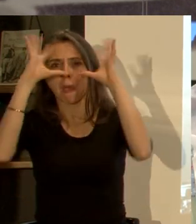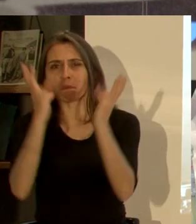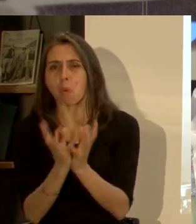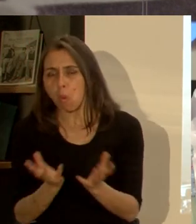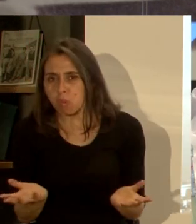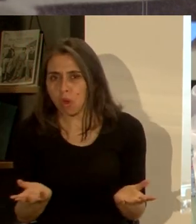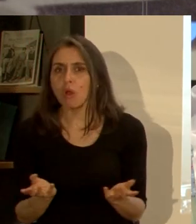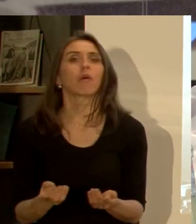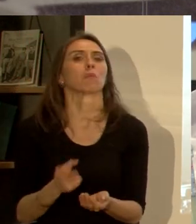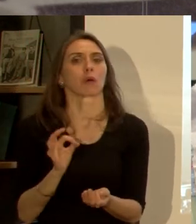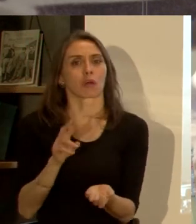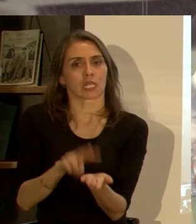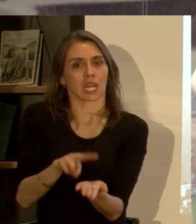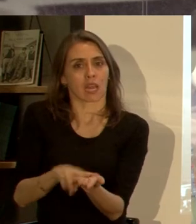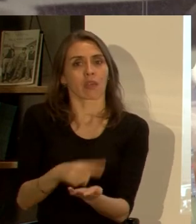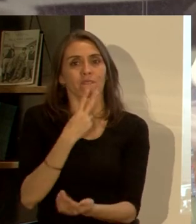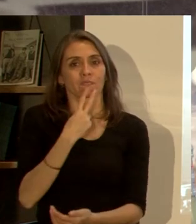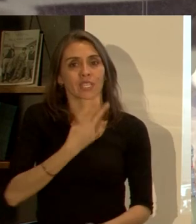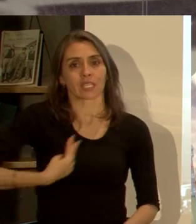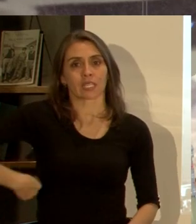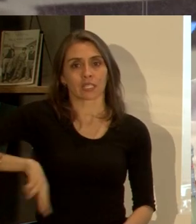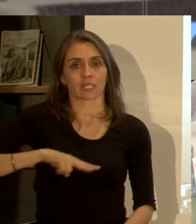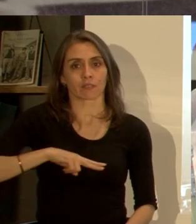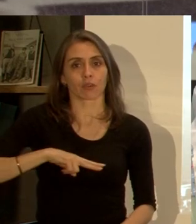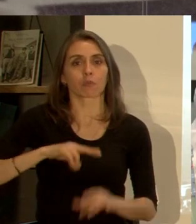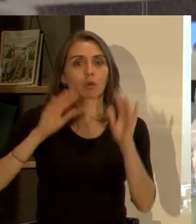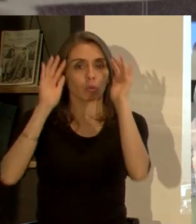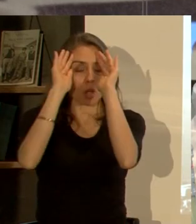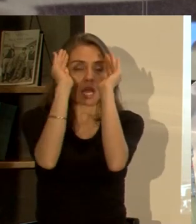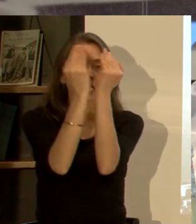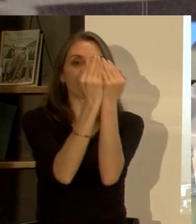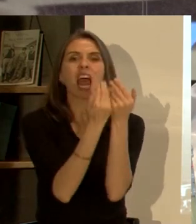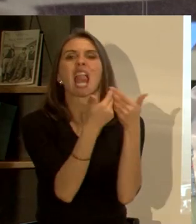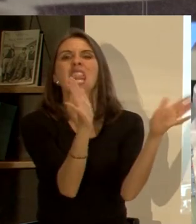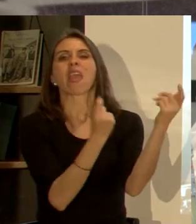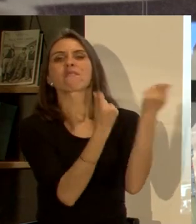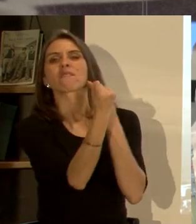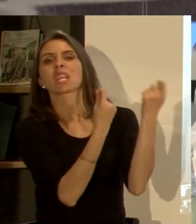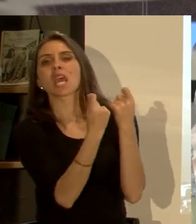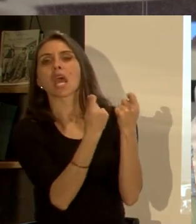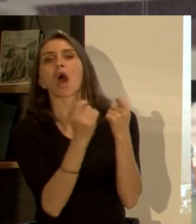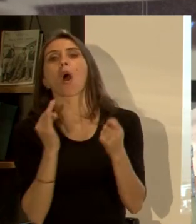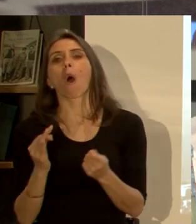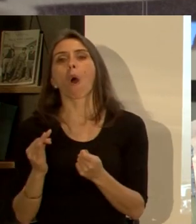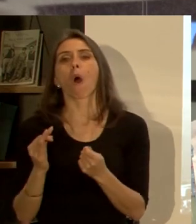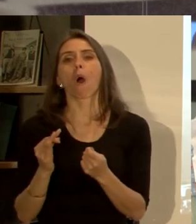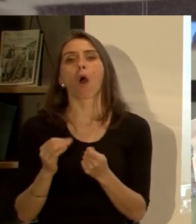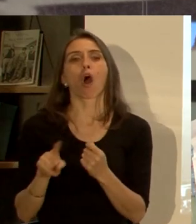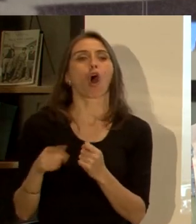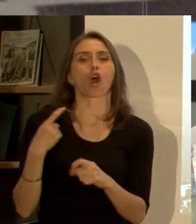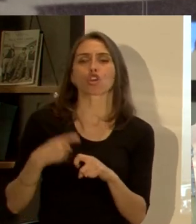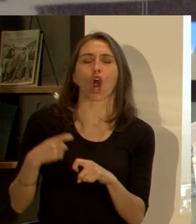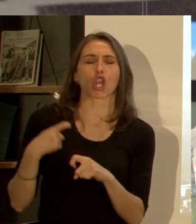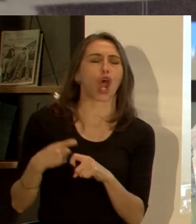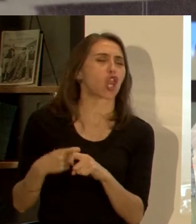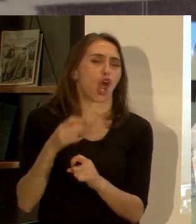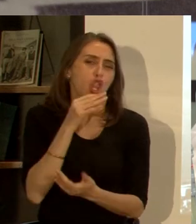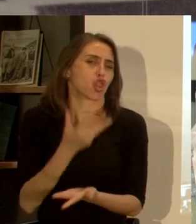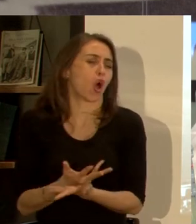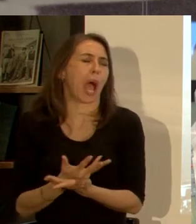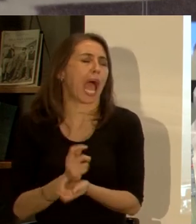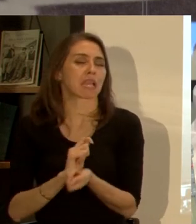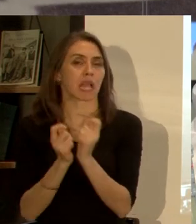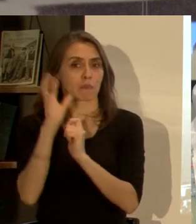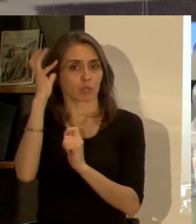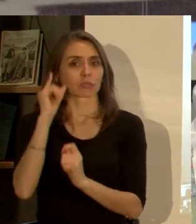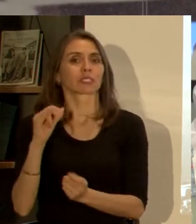realidad que vivimos quienes vivimos como en la burbuja liberal o esta resistencia al cambio climático es de